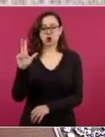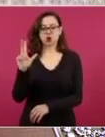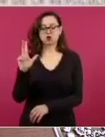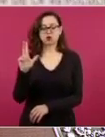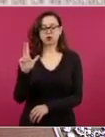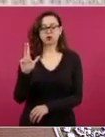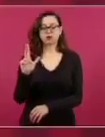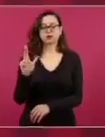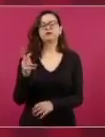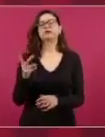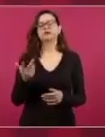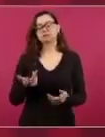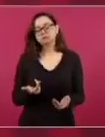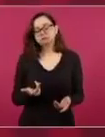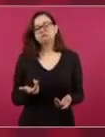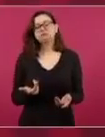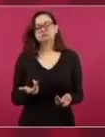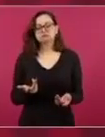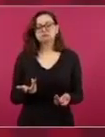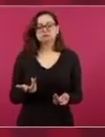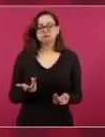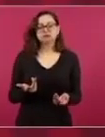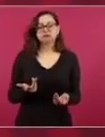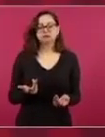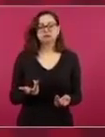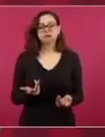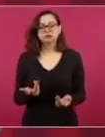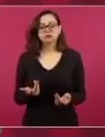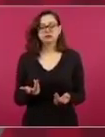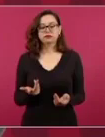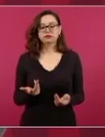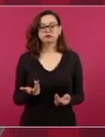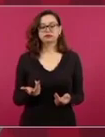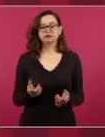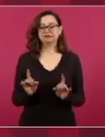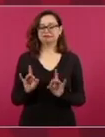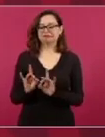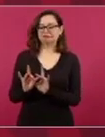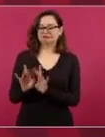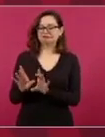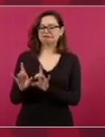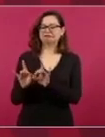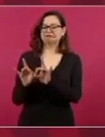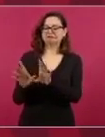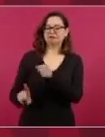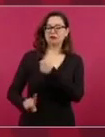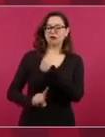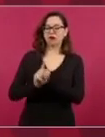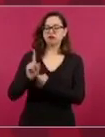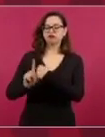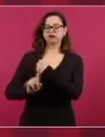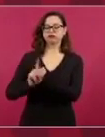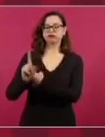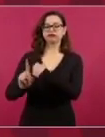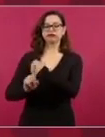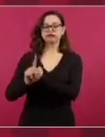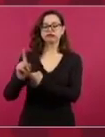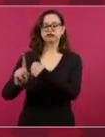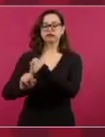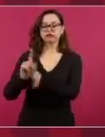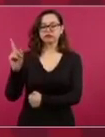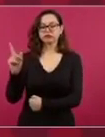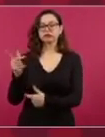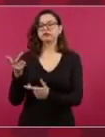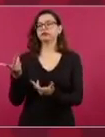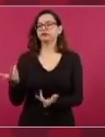con todos los problemas estructurales, de